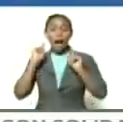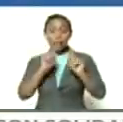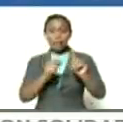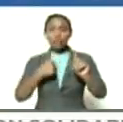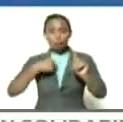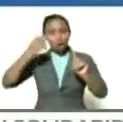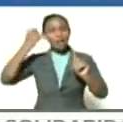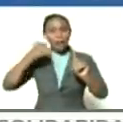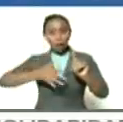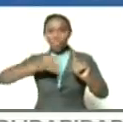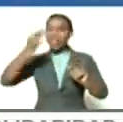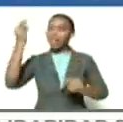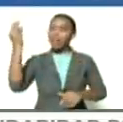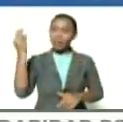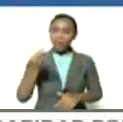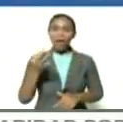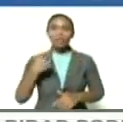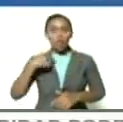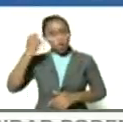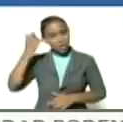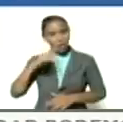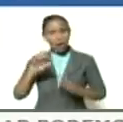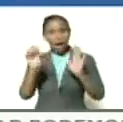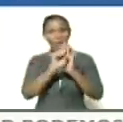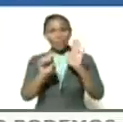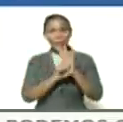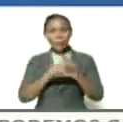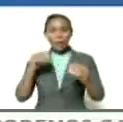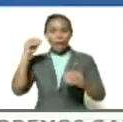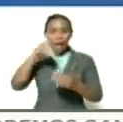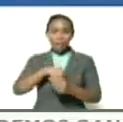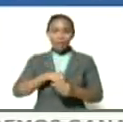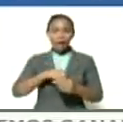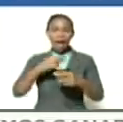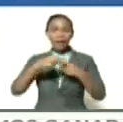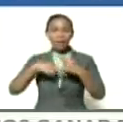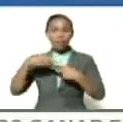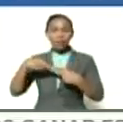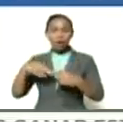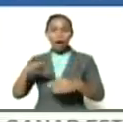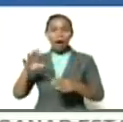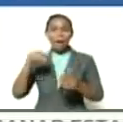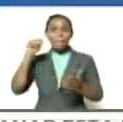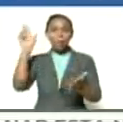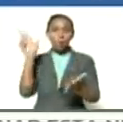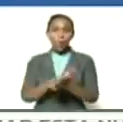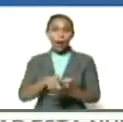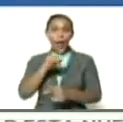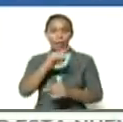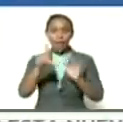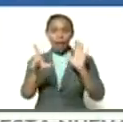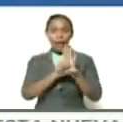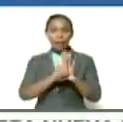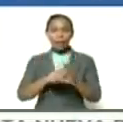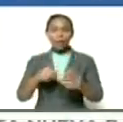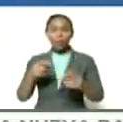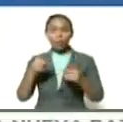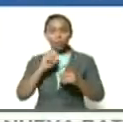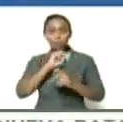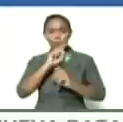creo de verdad creo que la etapa que entra la revolución de aprobar esta ley en consulta pública